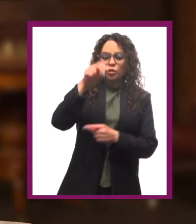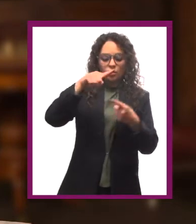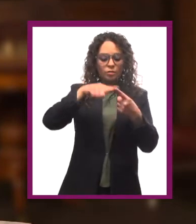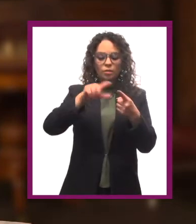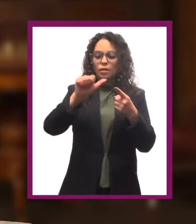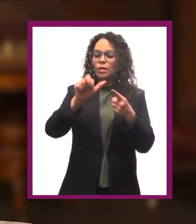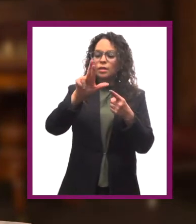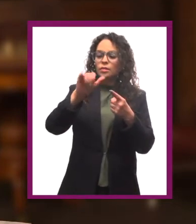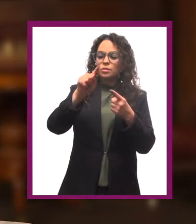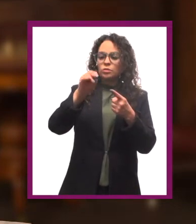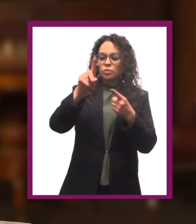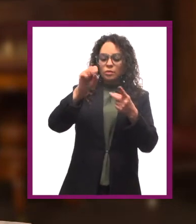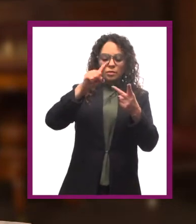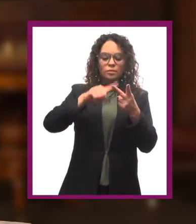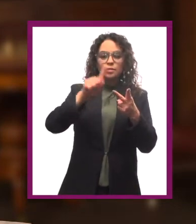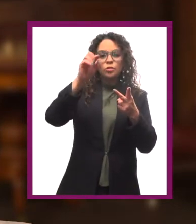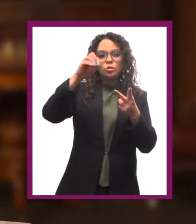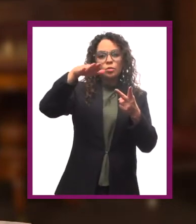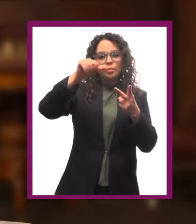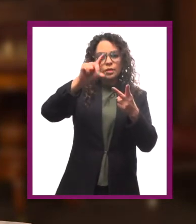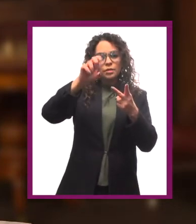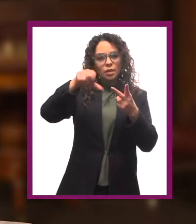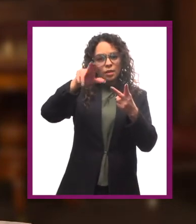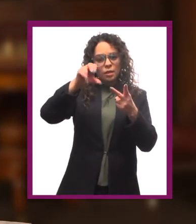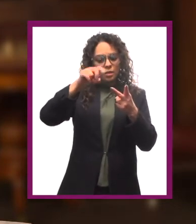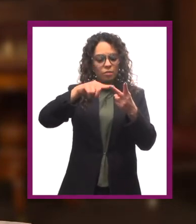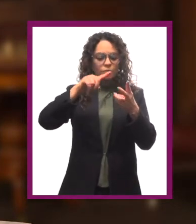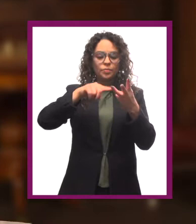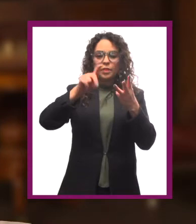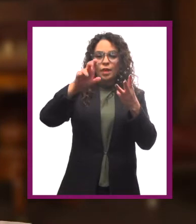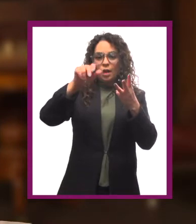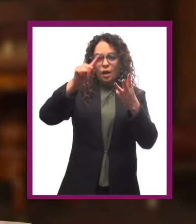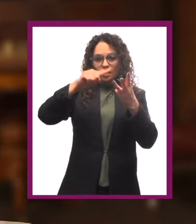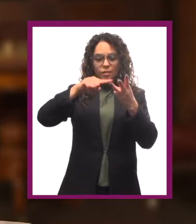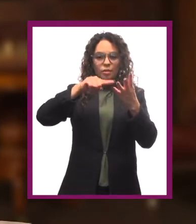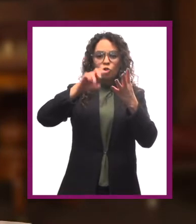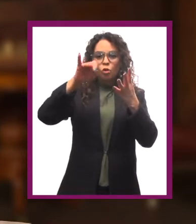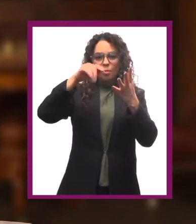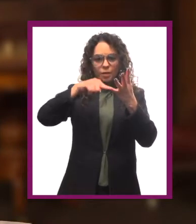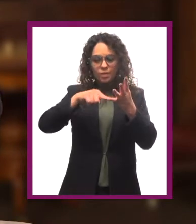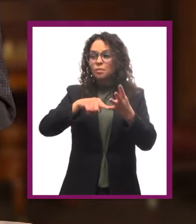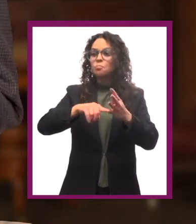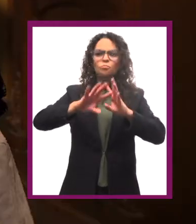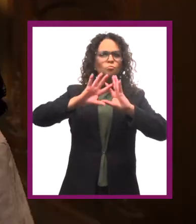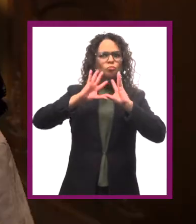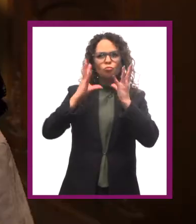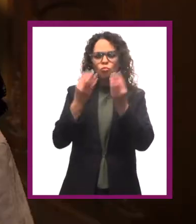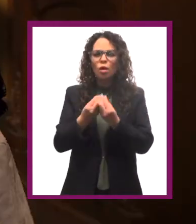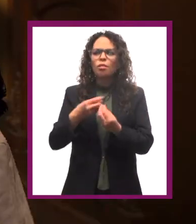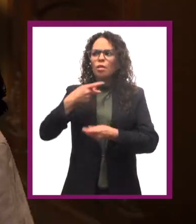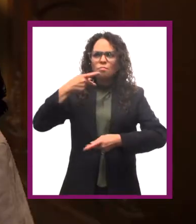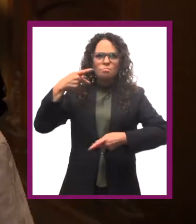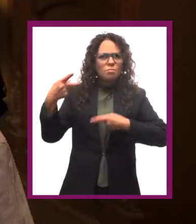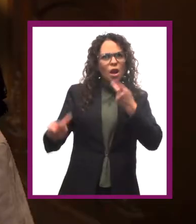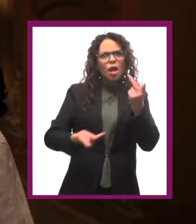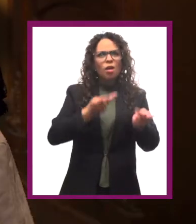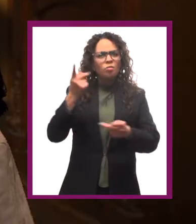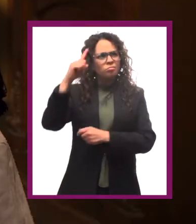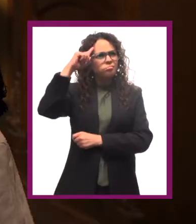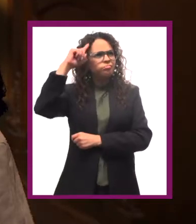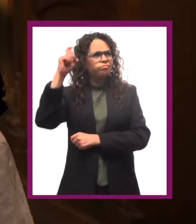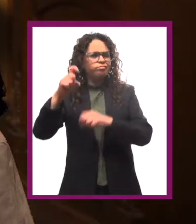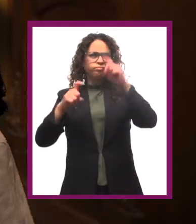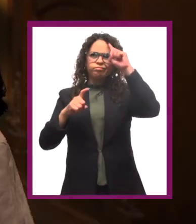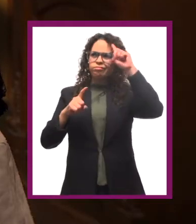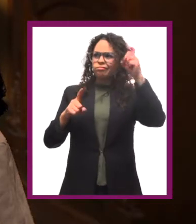Platón, Aristóteles, Tomás de Aquino, Descartes, O'Han ya se habían hecho muchas preguntas